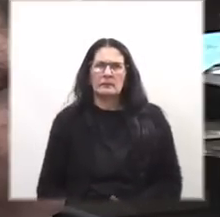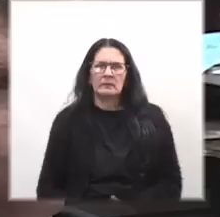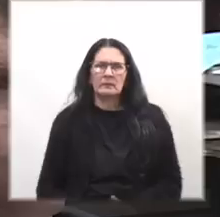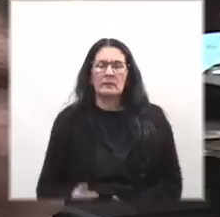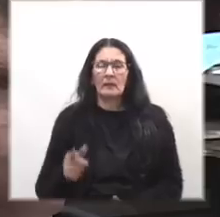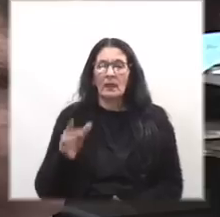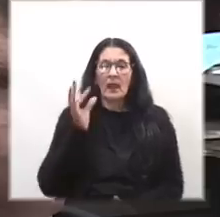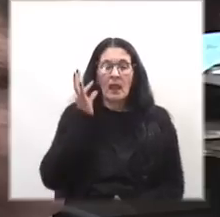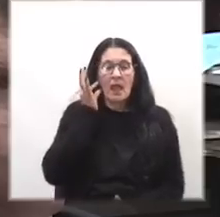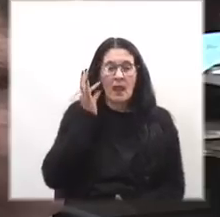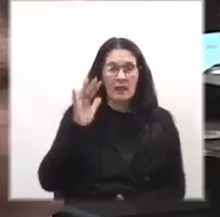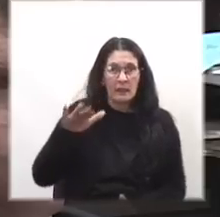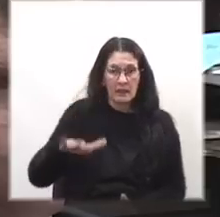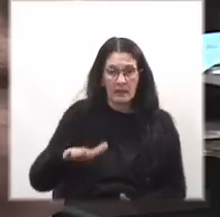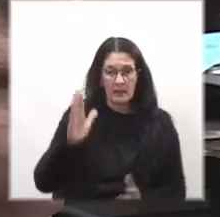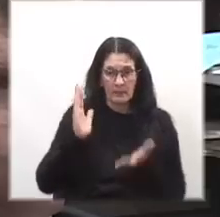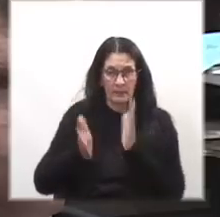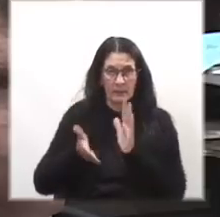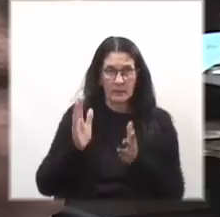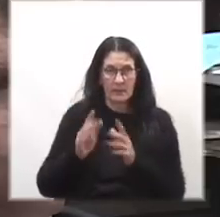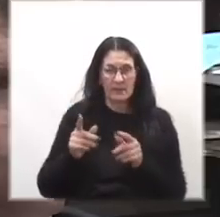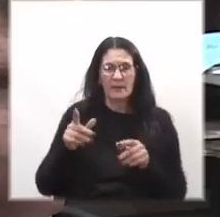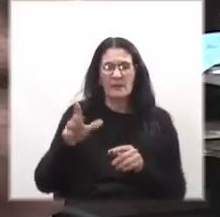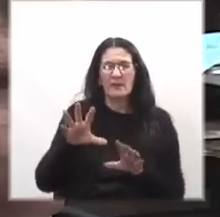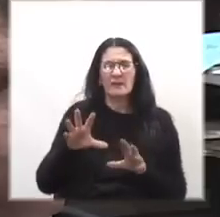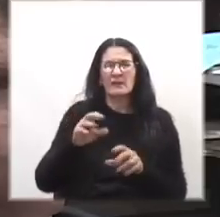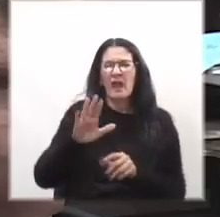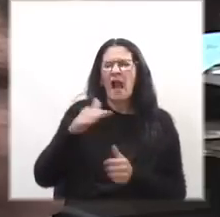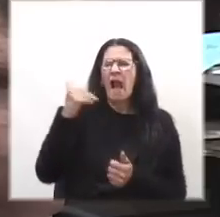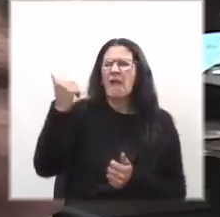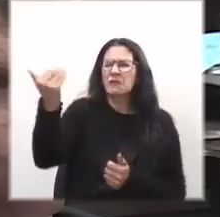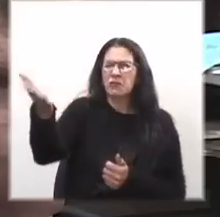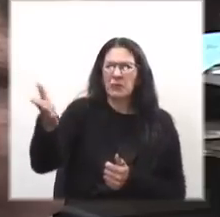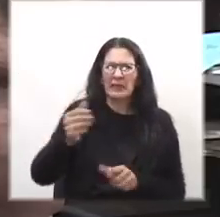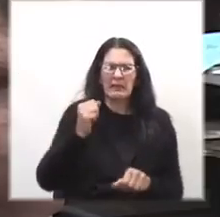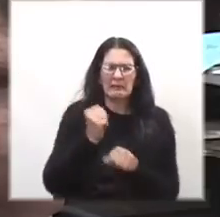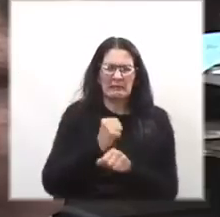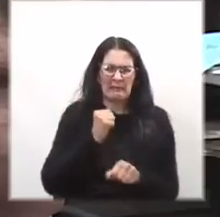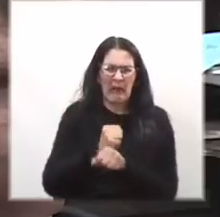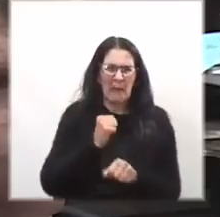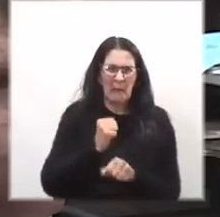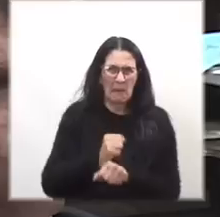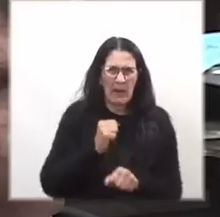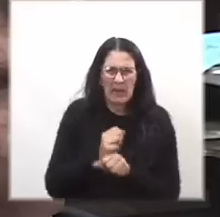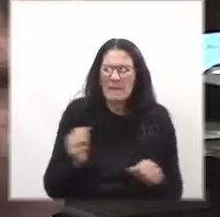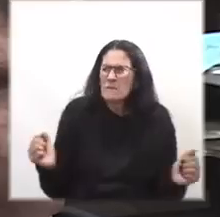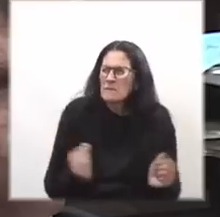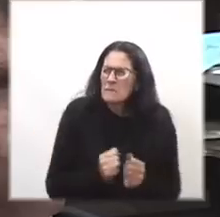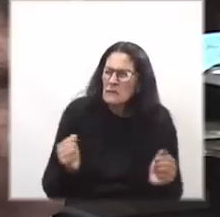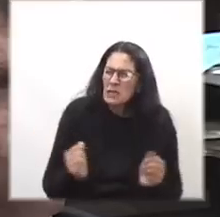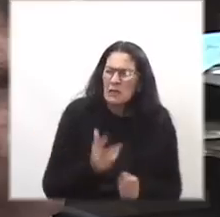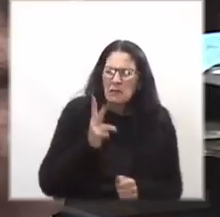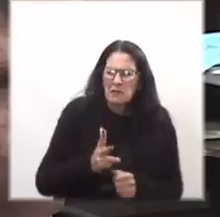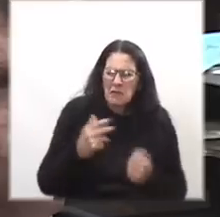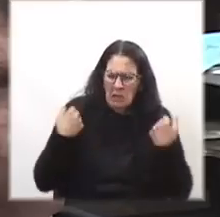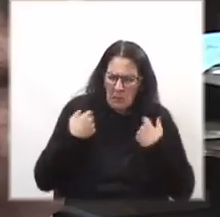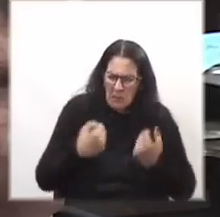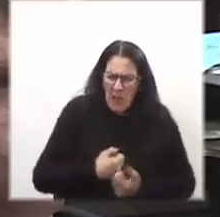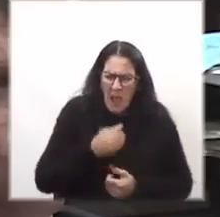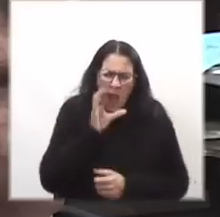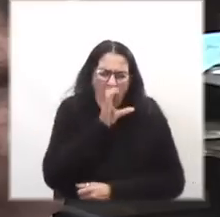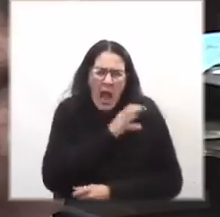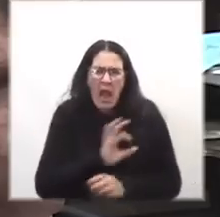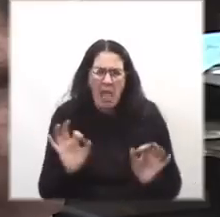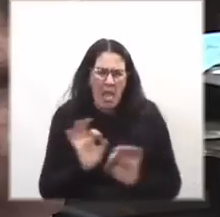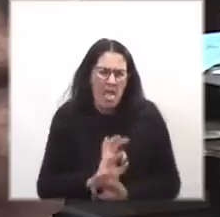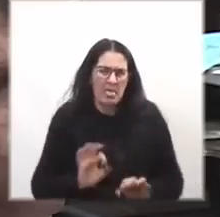La niña era maltratada la hacían vivir a la intemperie haciéndolo trabajar fuera de hora en días muy fríos y sin abrigo. ¿Qué fue lo que dijo